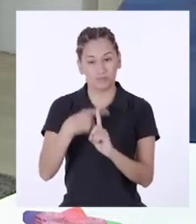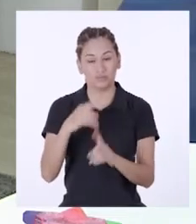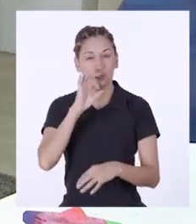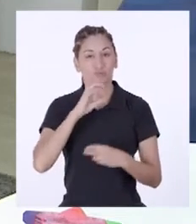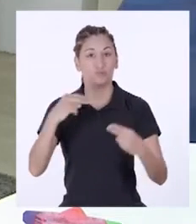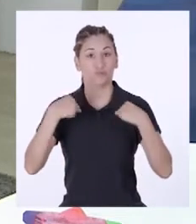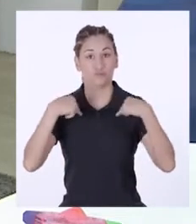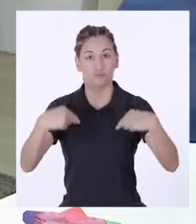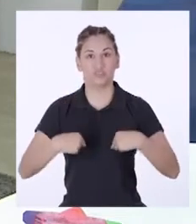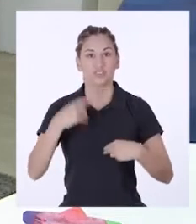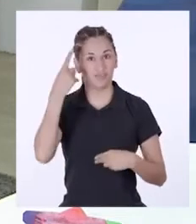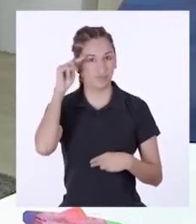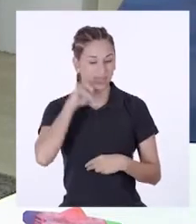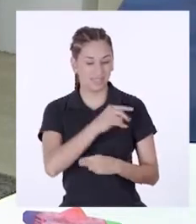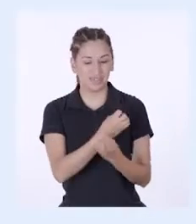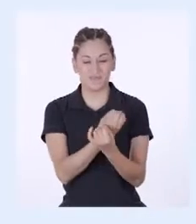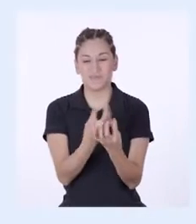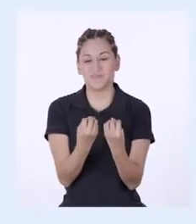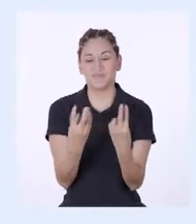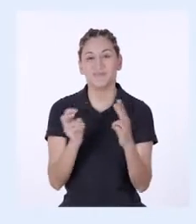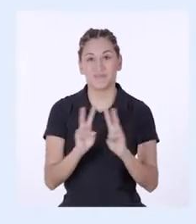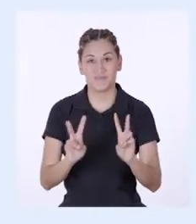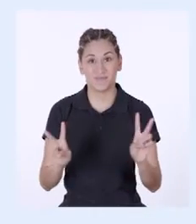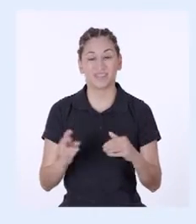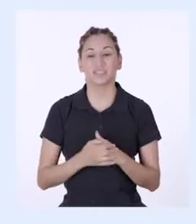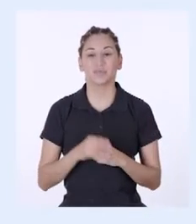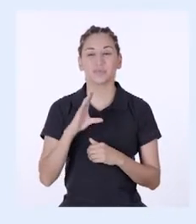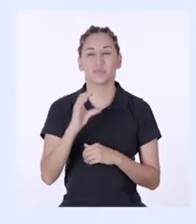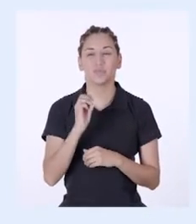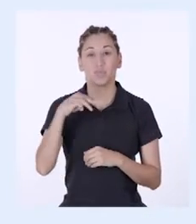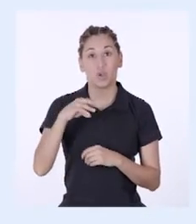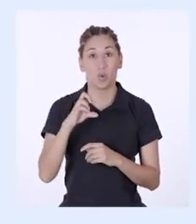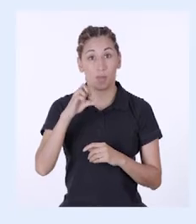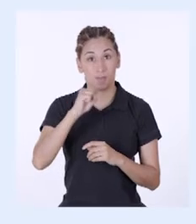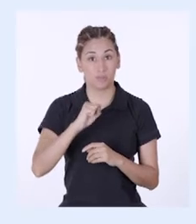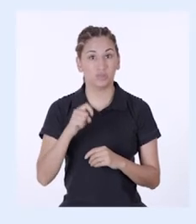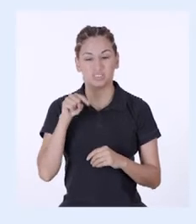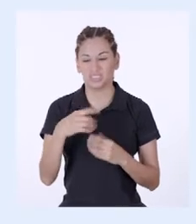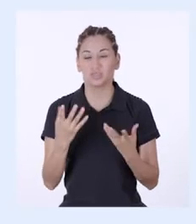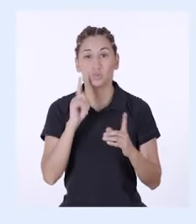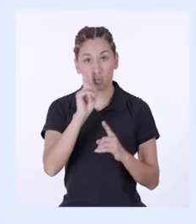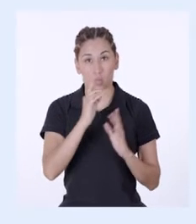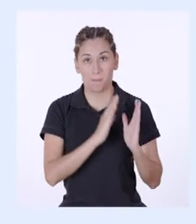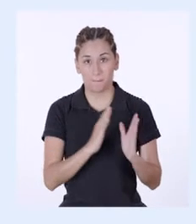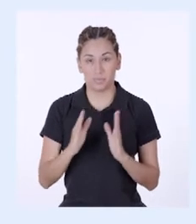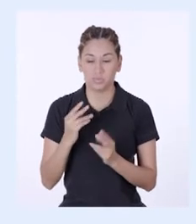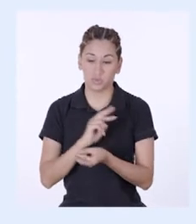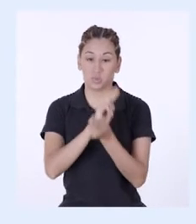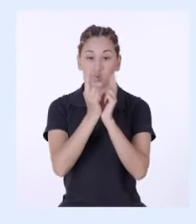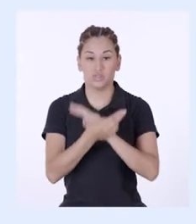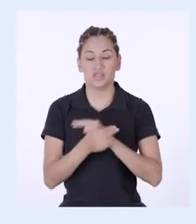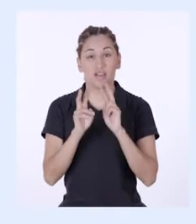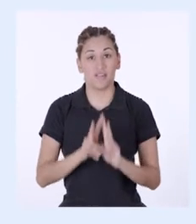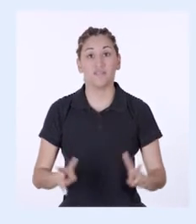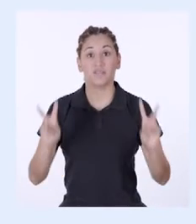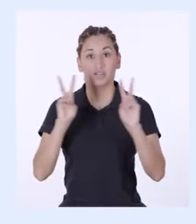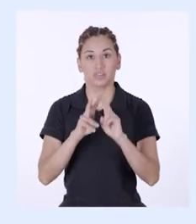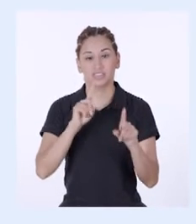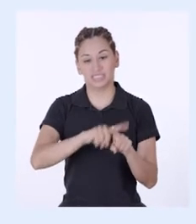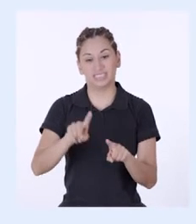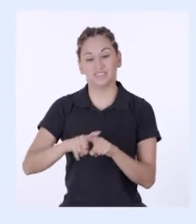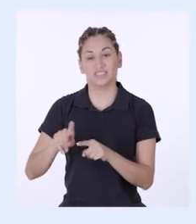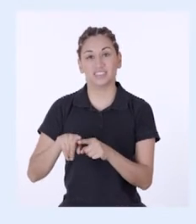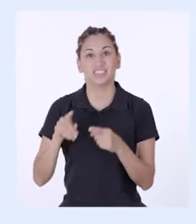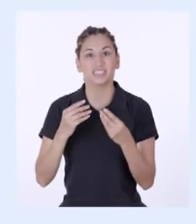nutritivo para nuestras plantitas. El compostaje es un proceso en el que se reutilizan y valorizan